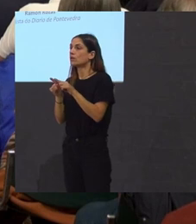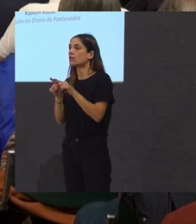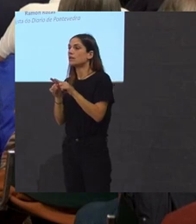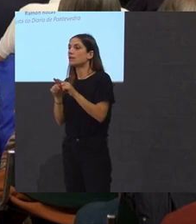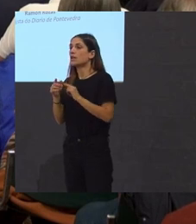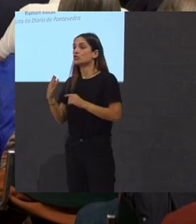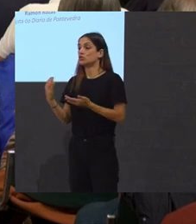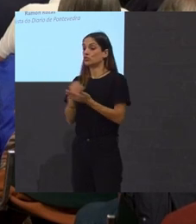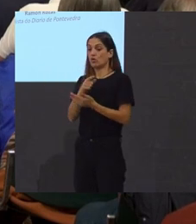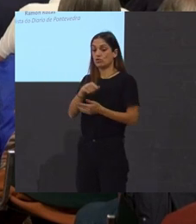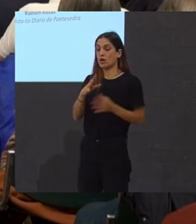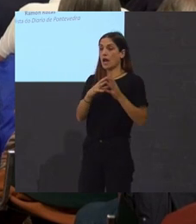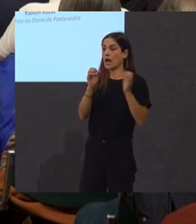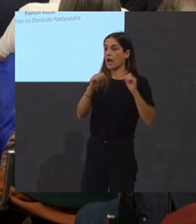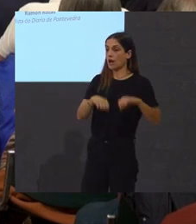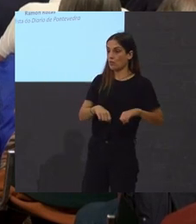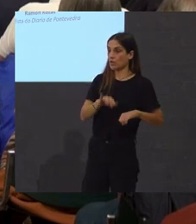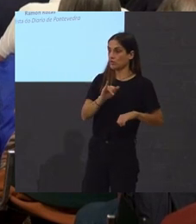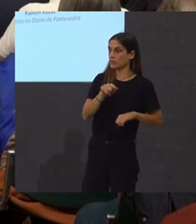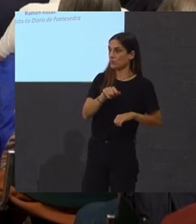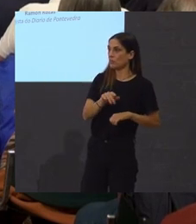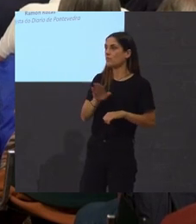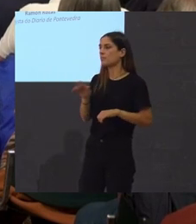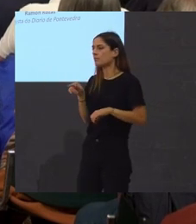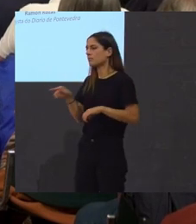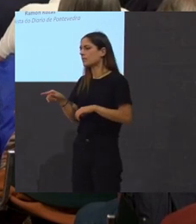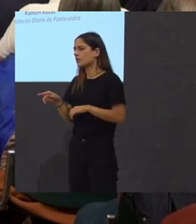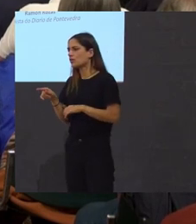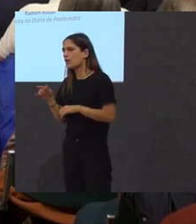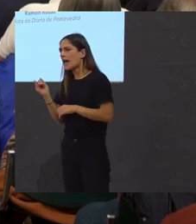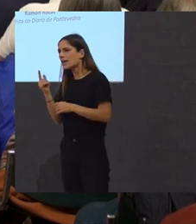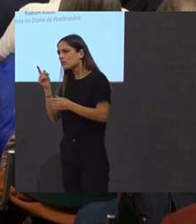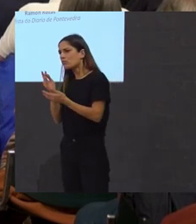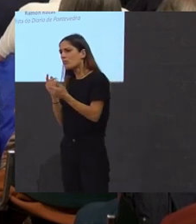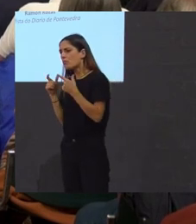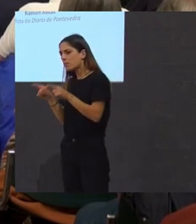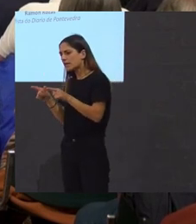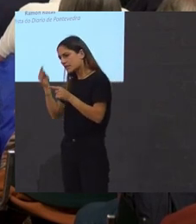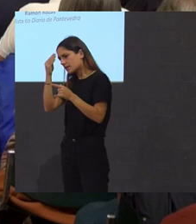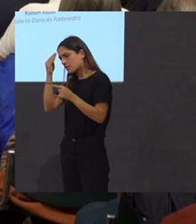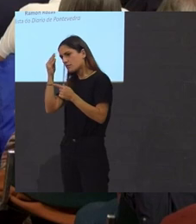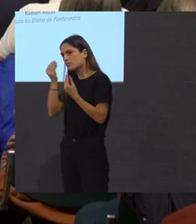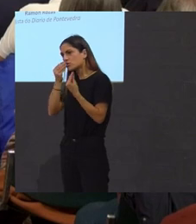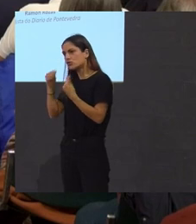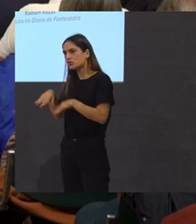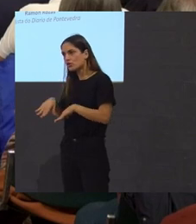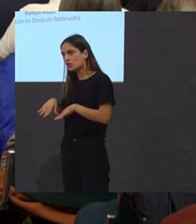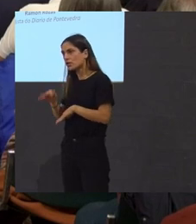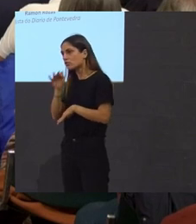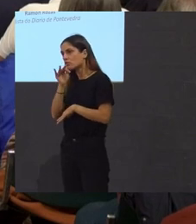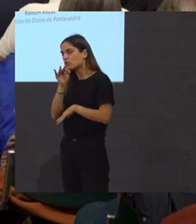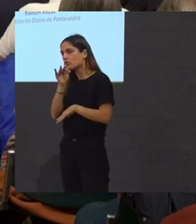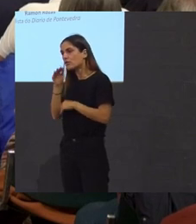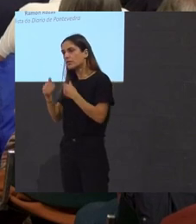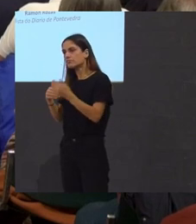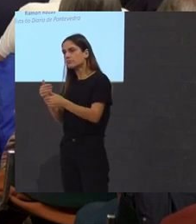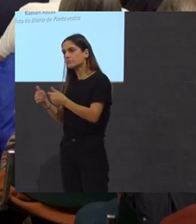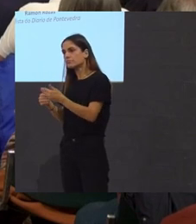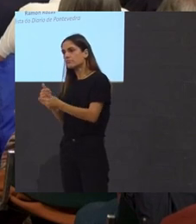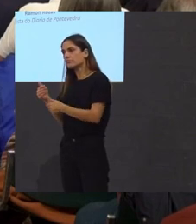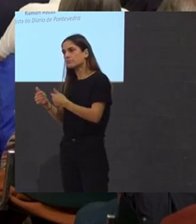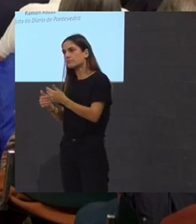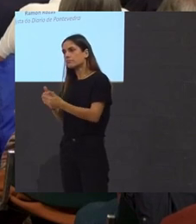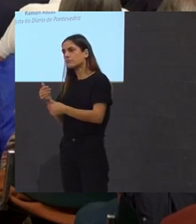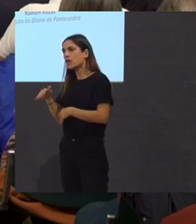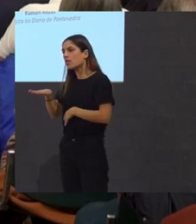acordo e hai un plano invisible da memoria que segue operando pois eu creo que nos recantos máis